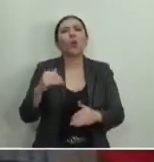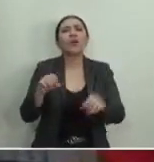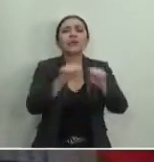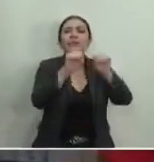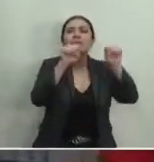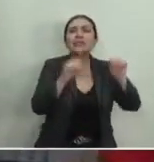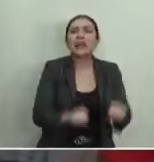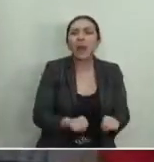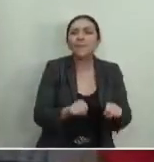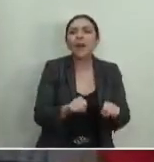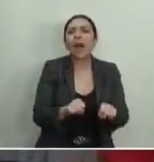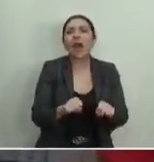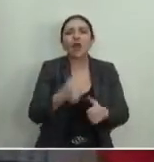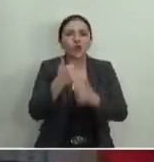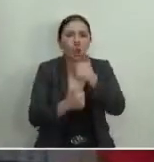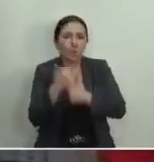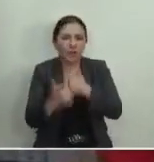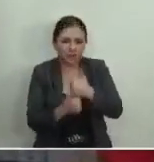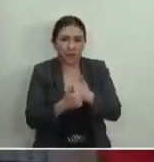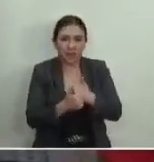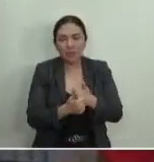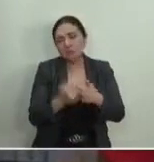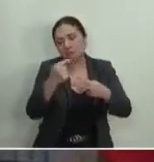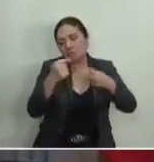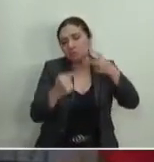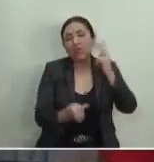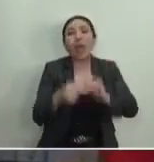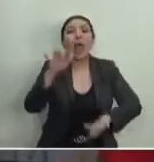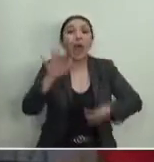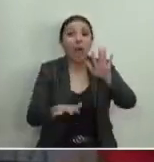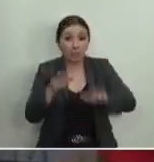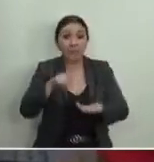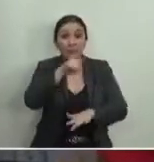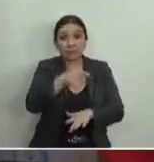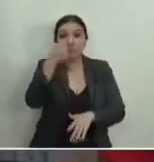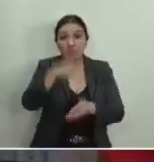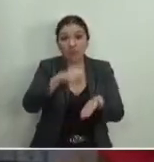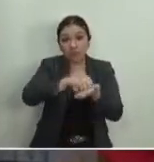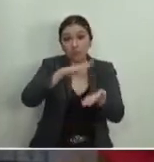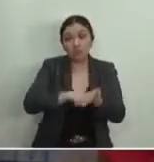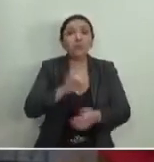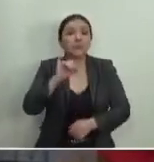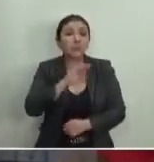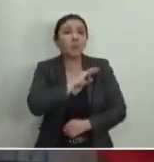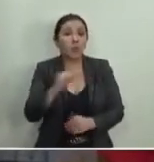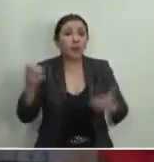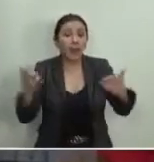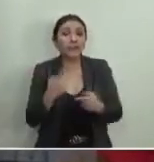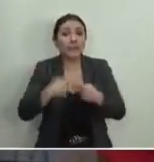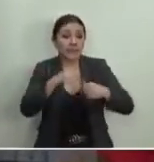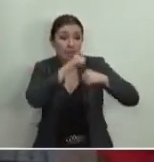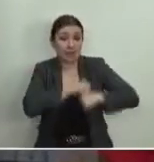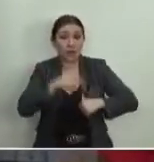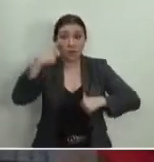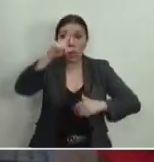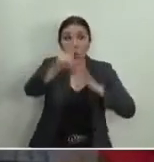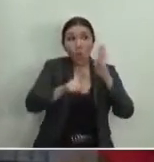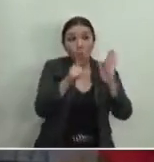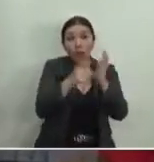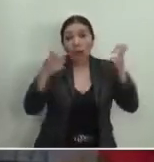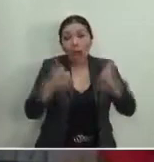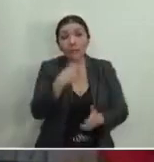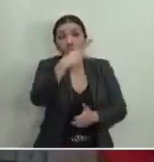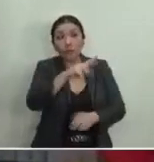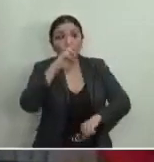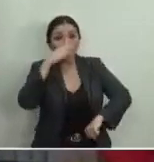sistema de competencias, pues en algunos casos se establezca la posibilidad de que sean las autoridades locales las que ejerciendo su